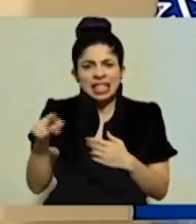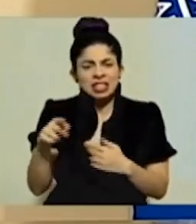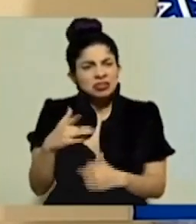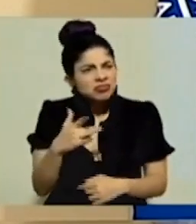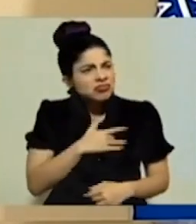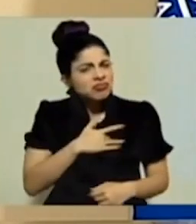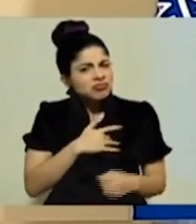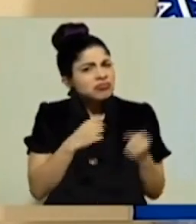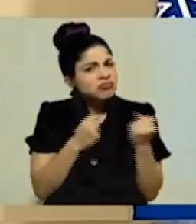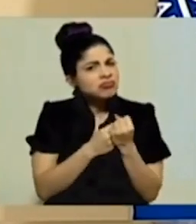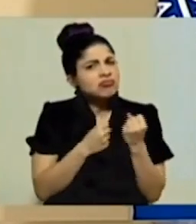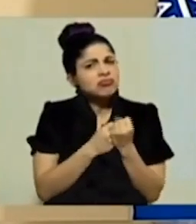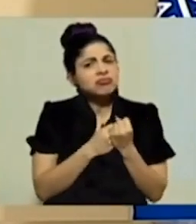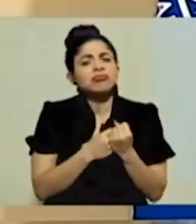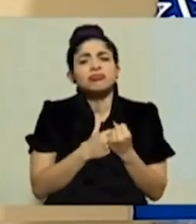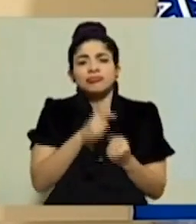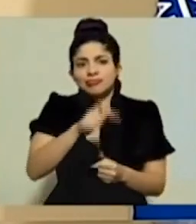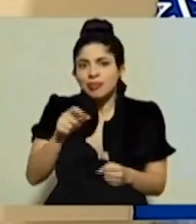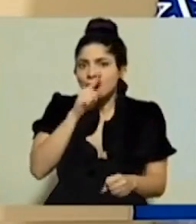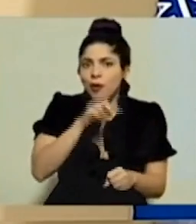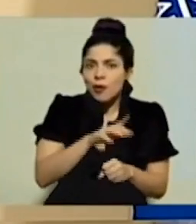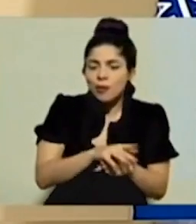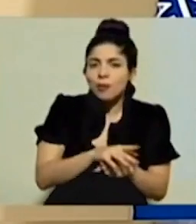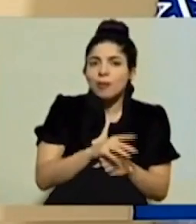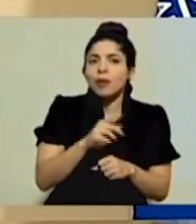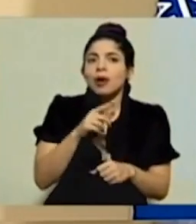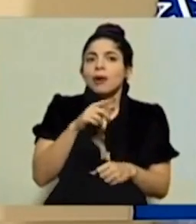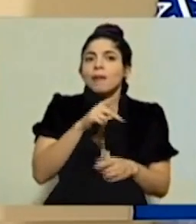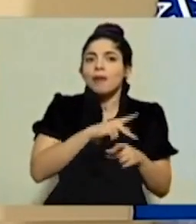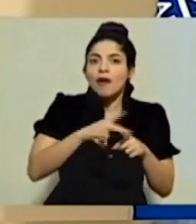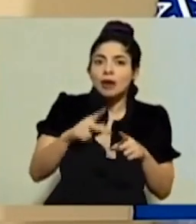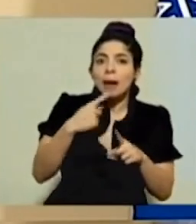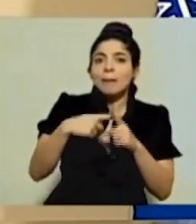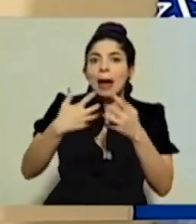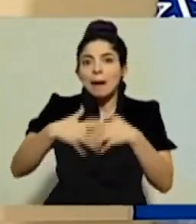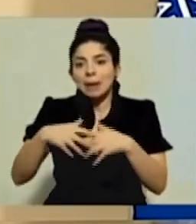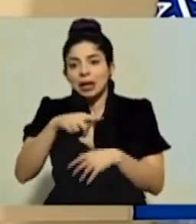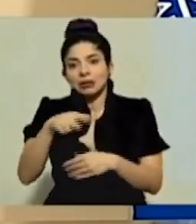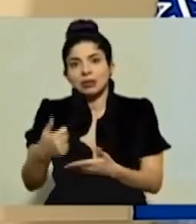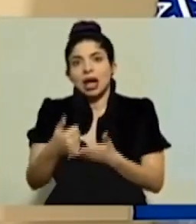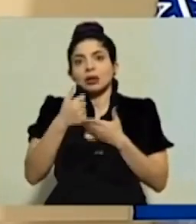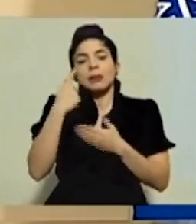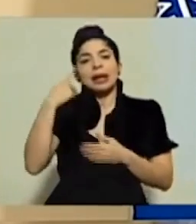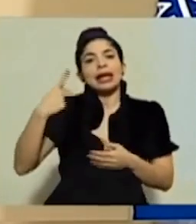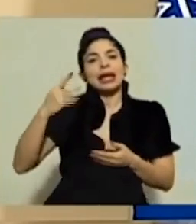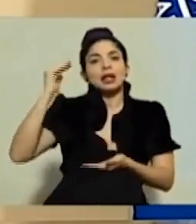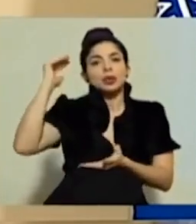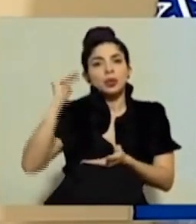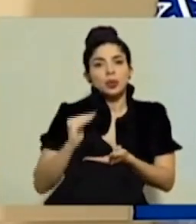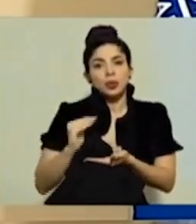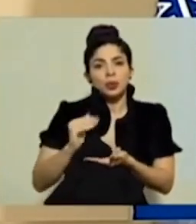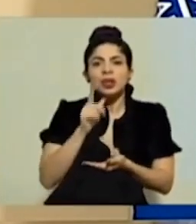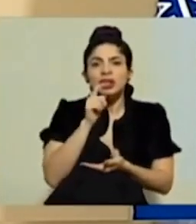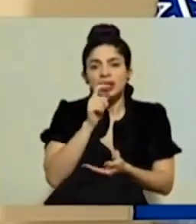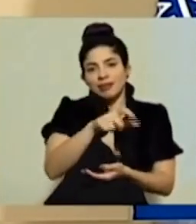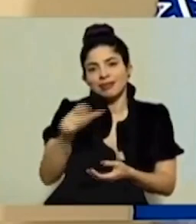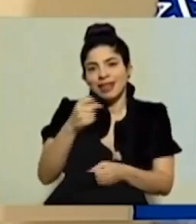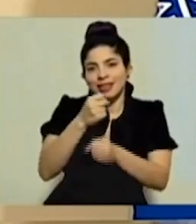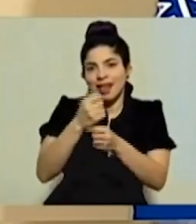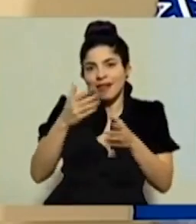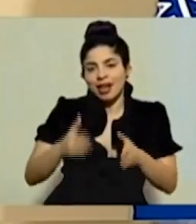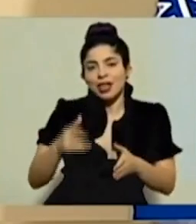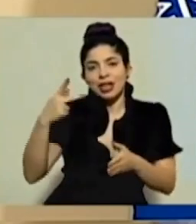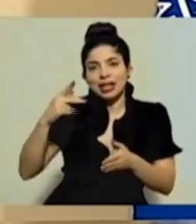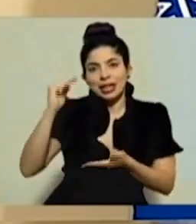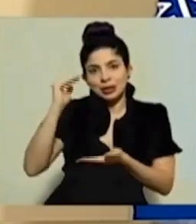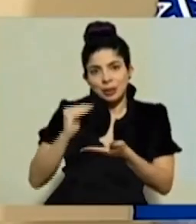camiseta los profesionales y las empresas constructoras para minimizar el riesgo de sus trabajadores durante el